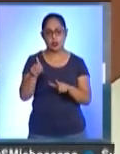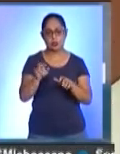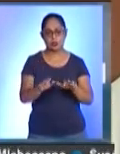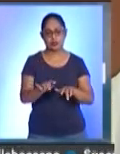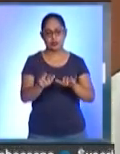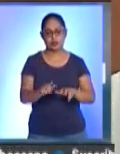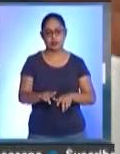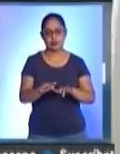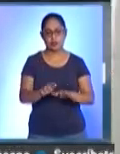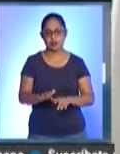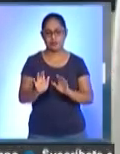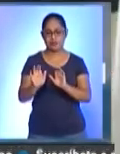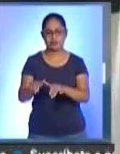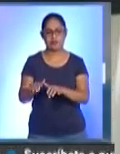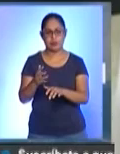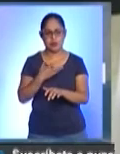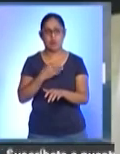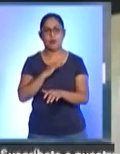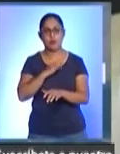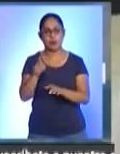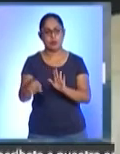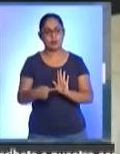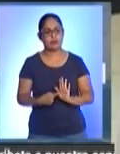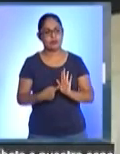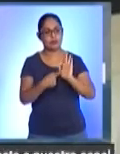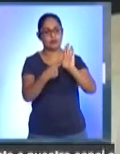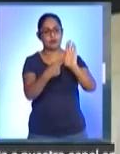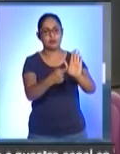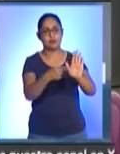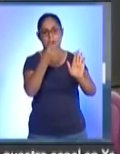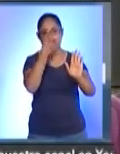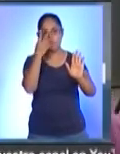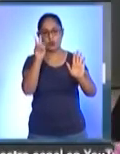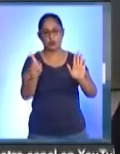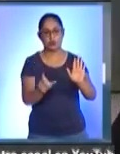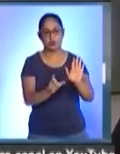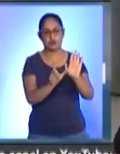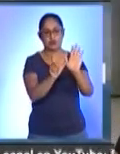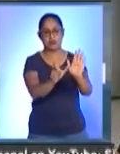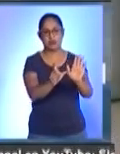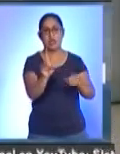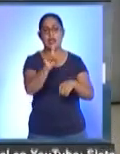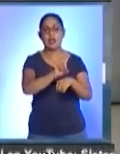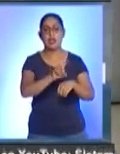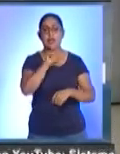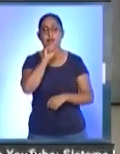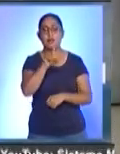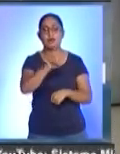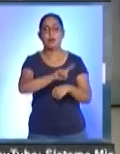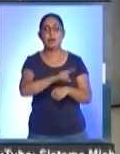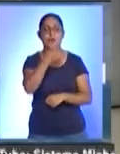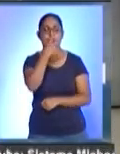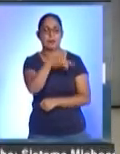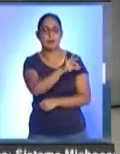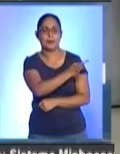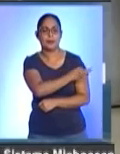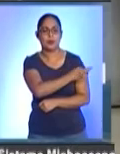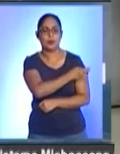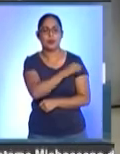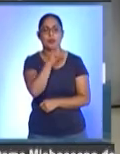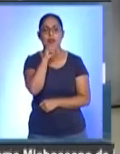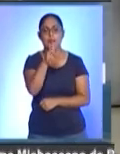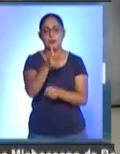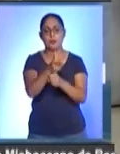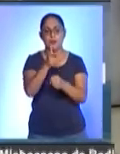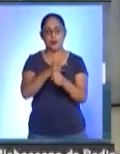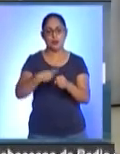generará un expediente de vacunación que deben presentar junto con una identificación oficial el día que acudan a inmunizarse. Se exhortó también